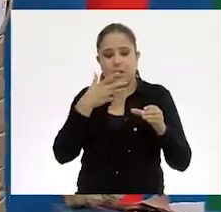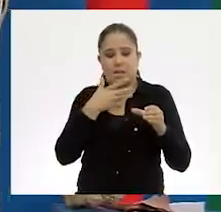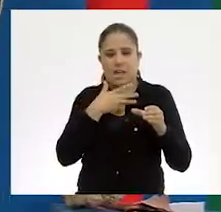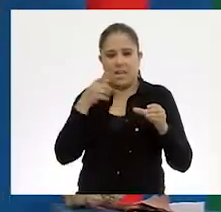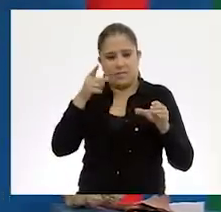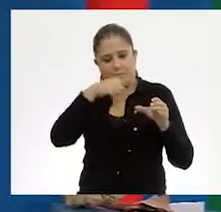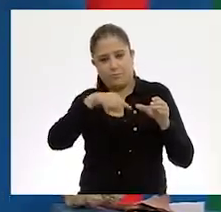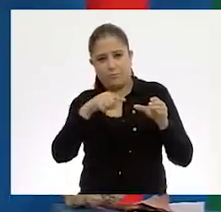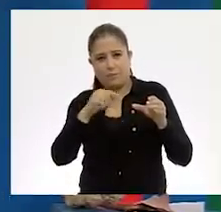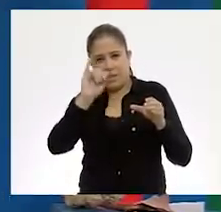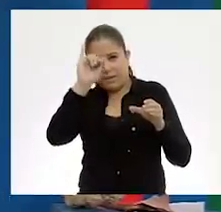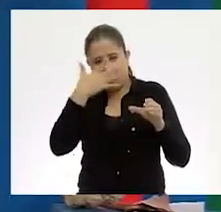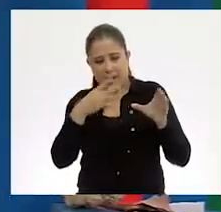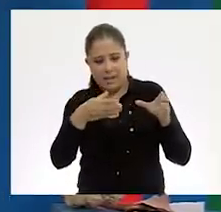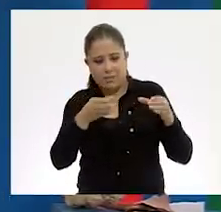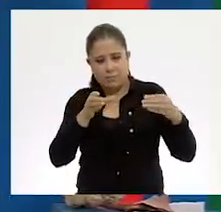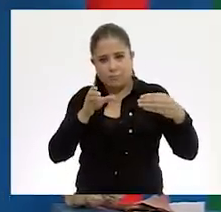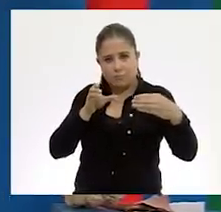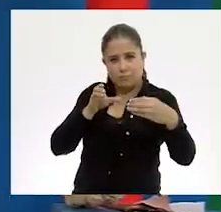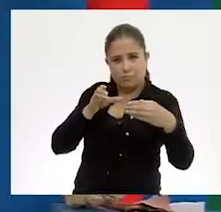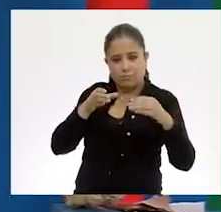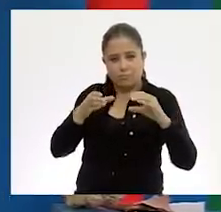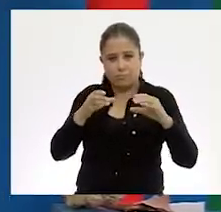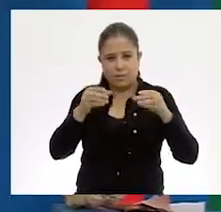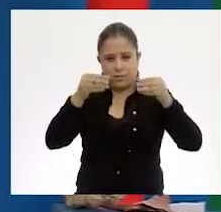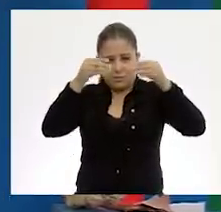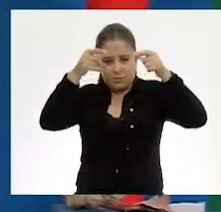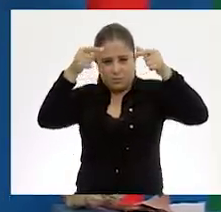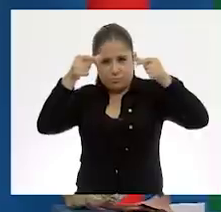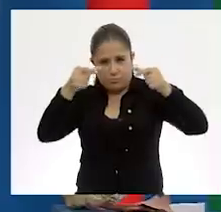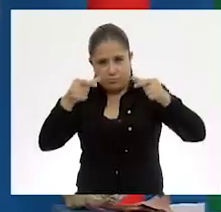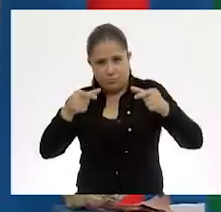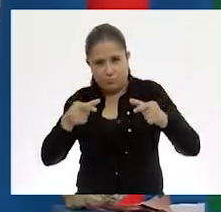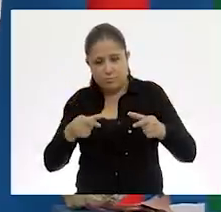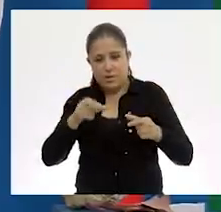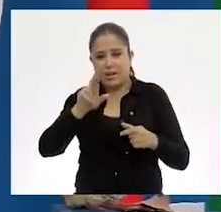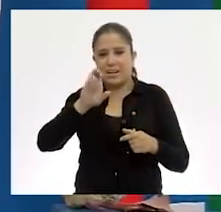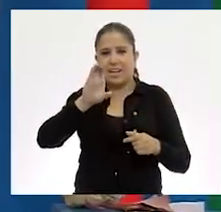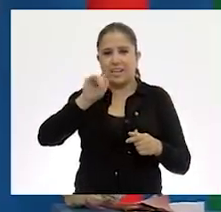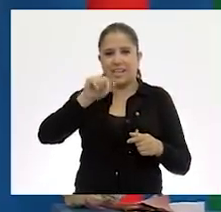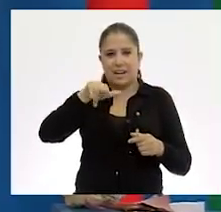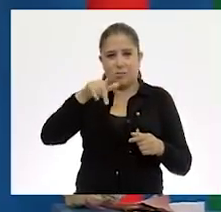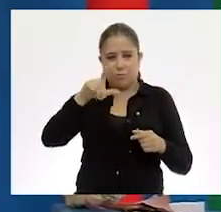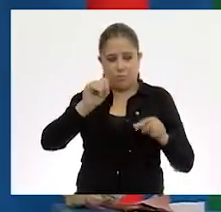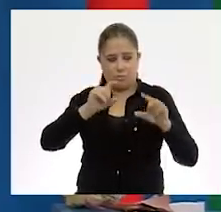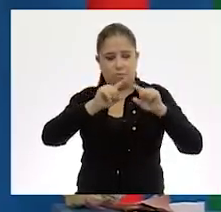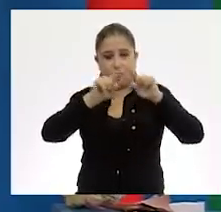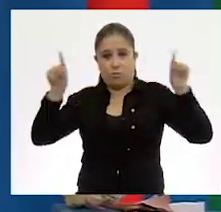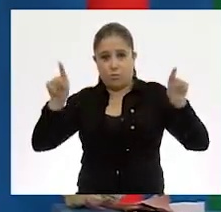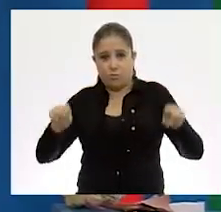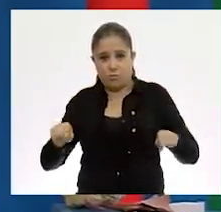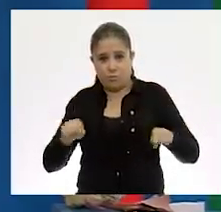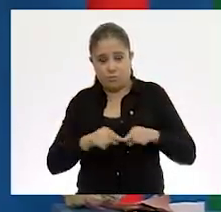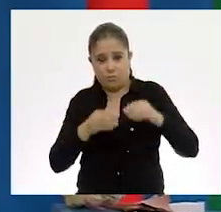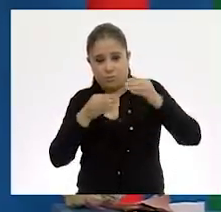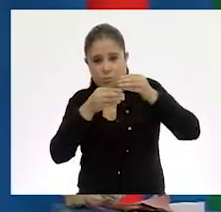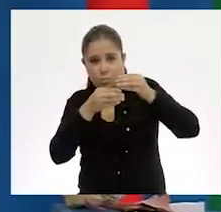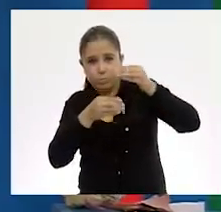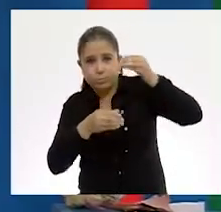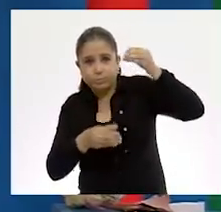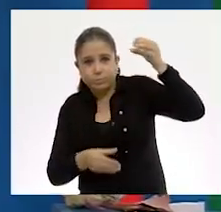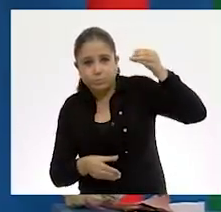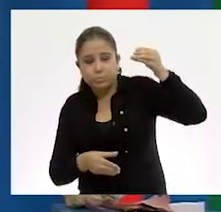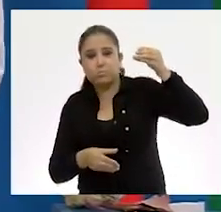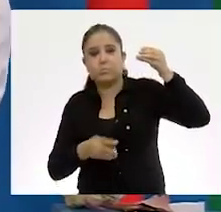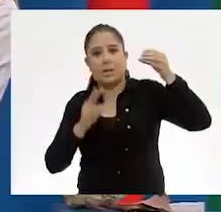geométrico, pues, ¿qué te puedo decir? Es un rectángulo. Bueno, tiene la figura de un rectángulo, es de un